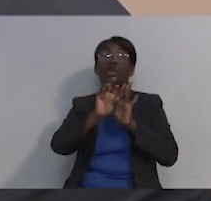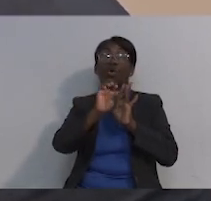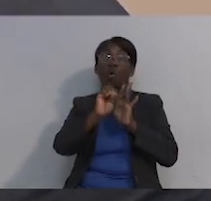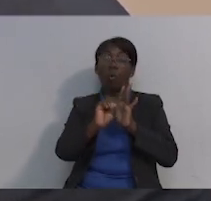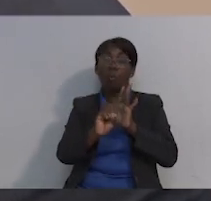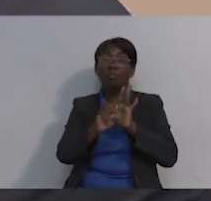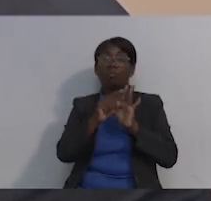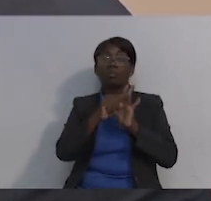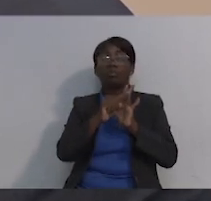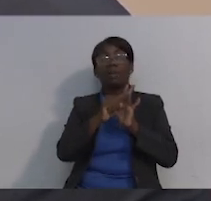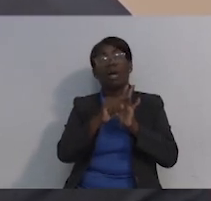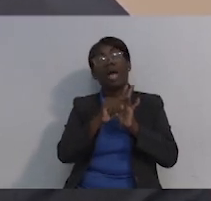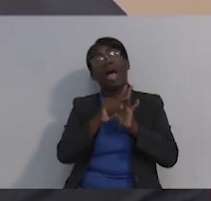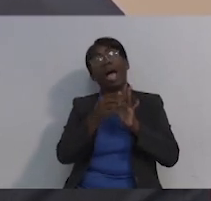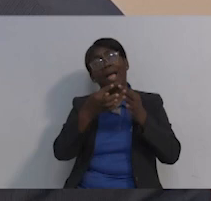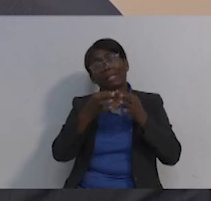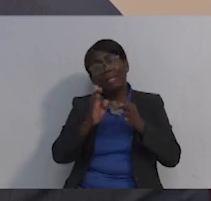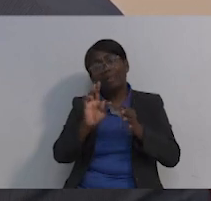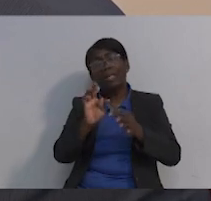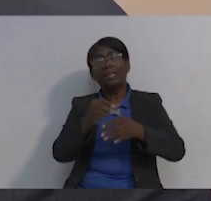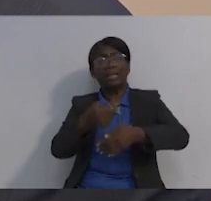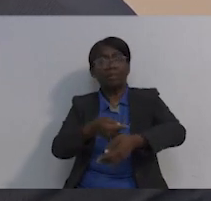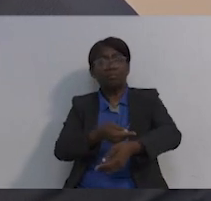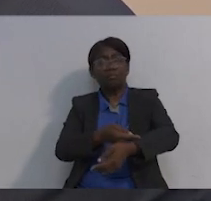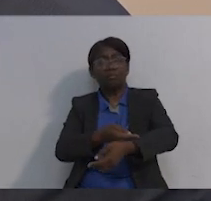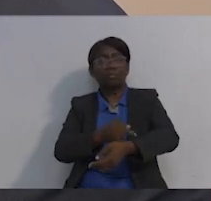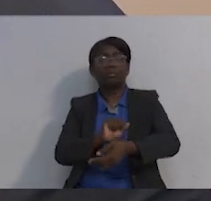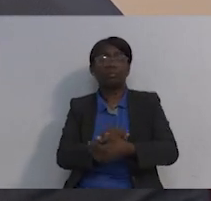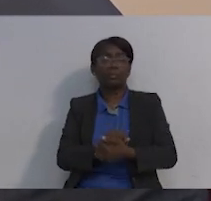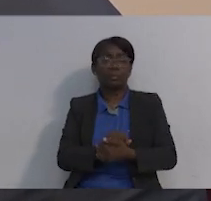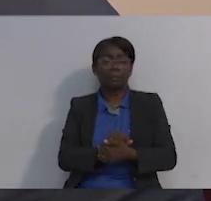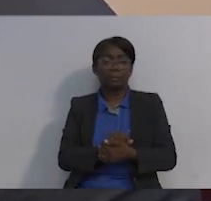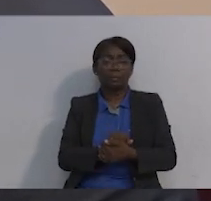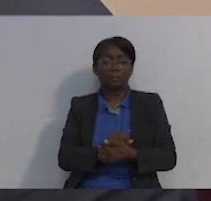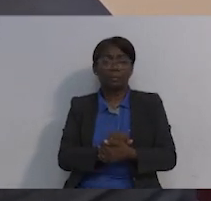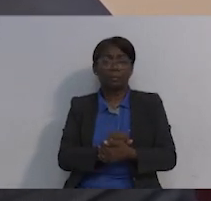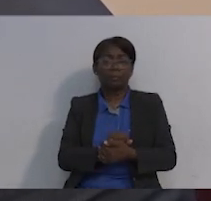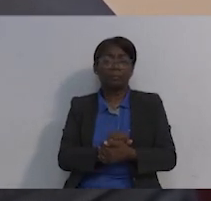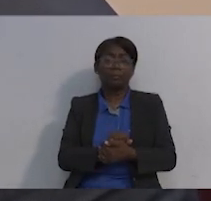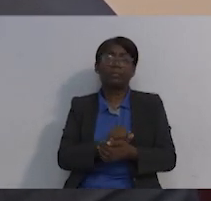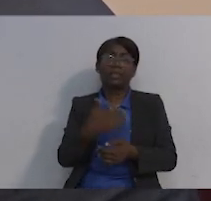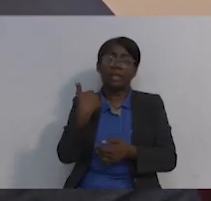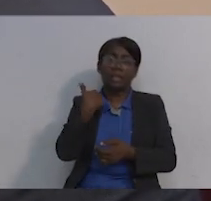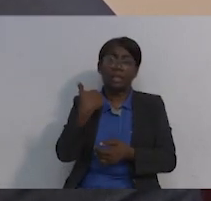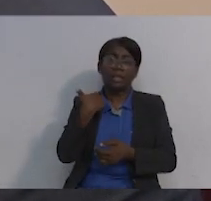tratamientos a través de venas, pero también se ha avanzado a tener agentes de quimioterapia oral.